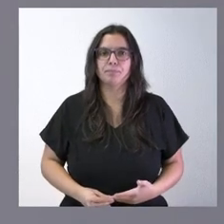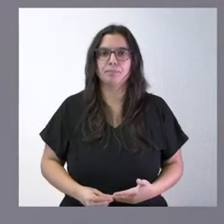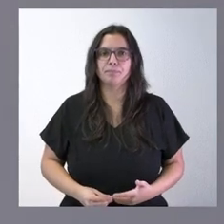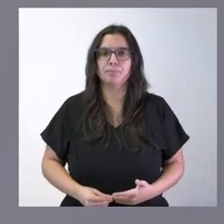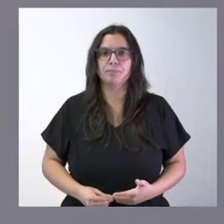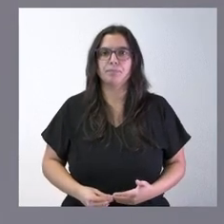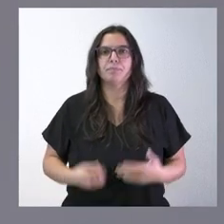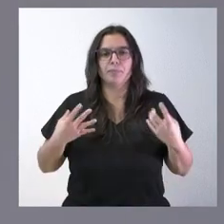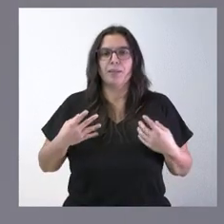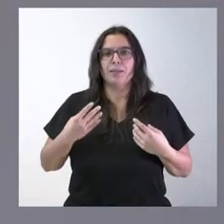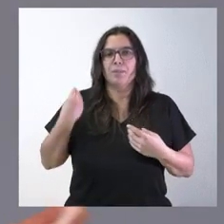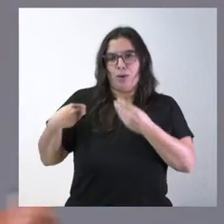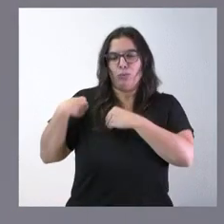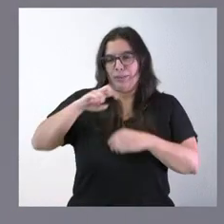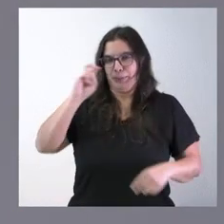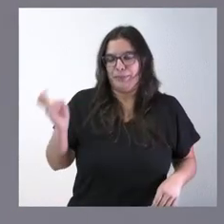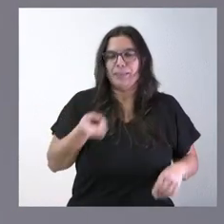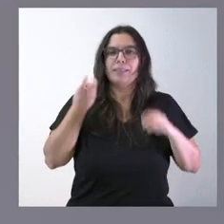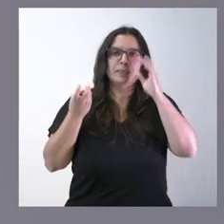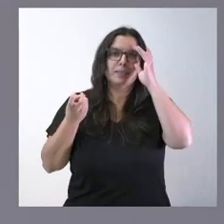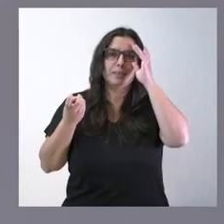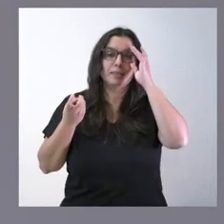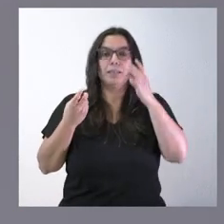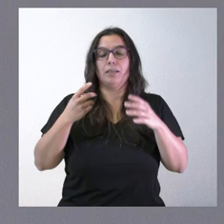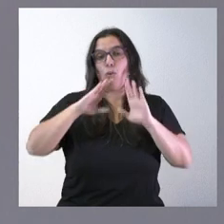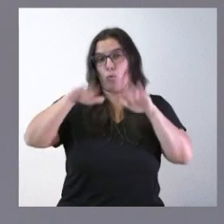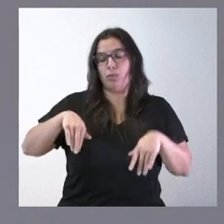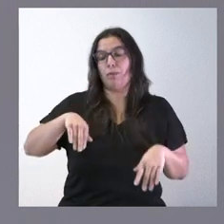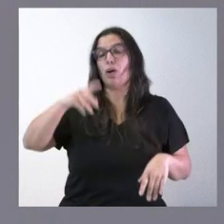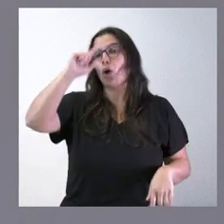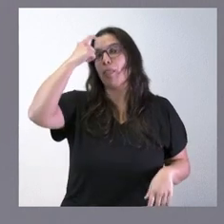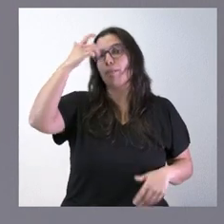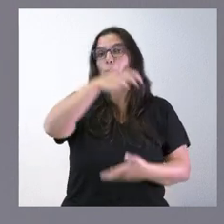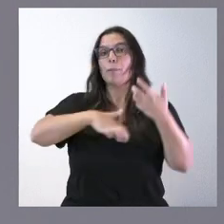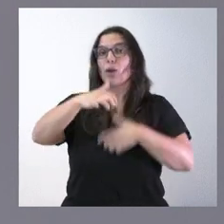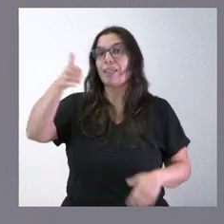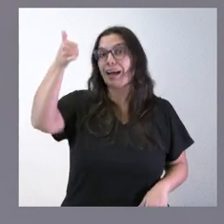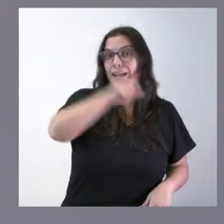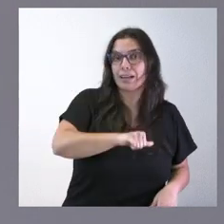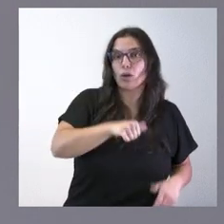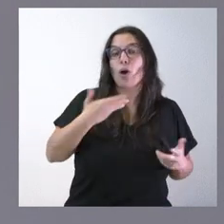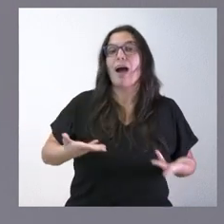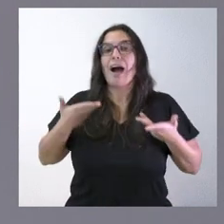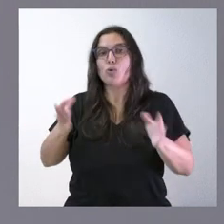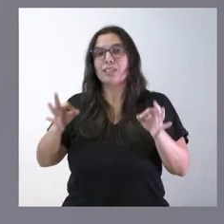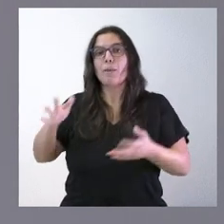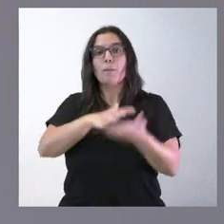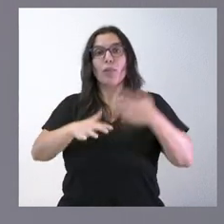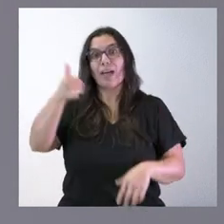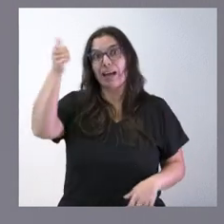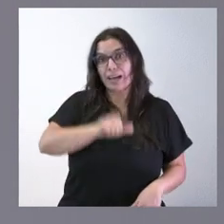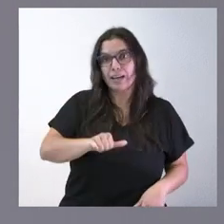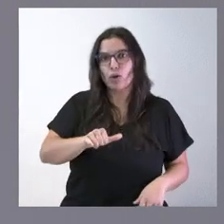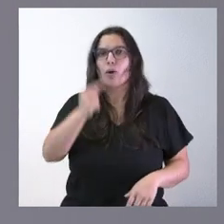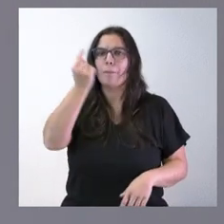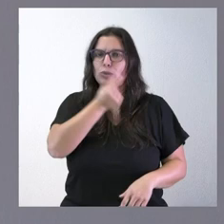bueno son muchas preguntas quizá empezando por último el concepto de violencia de género y las ayudas de violencia de género están en el